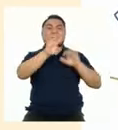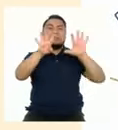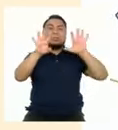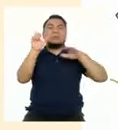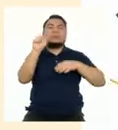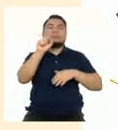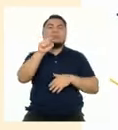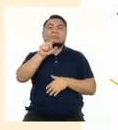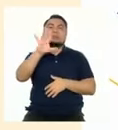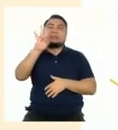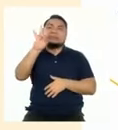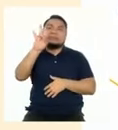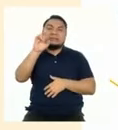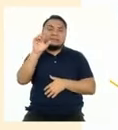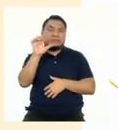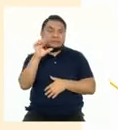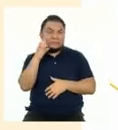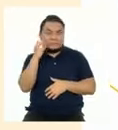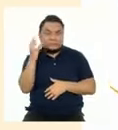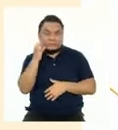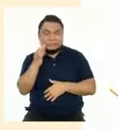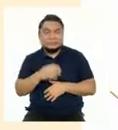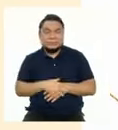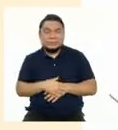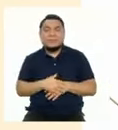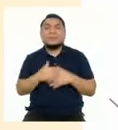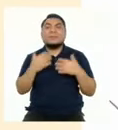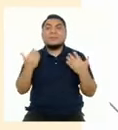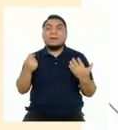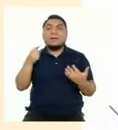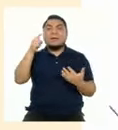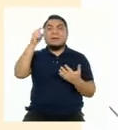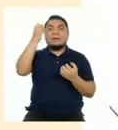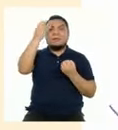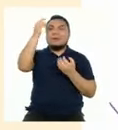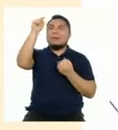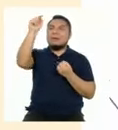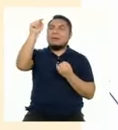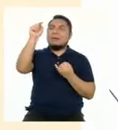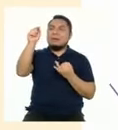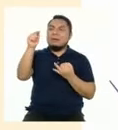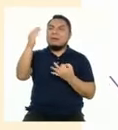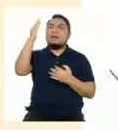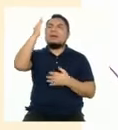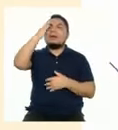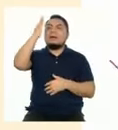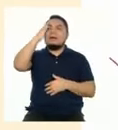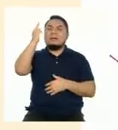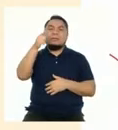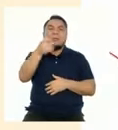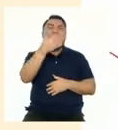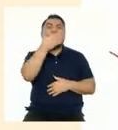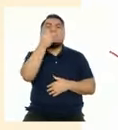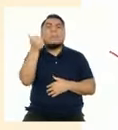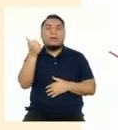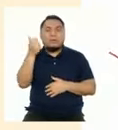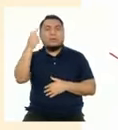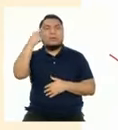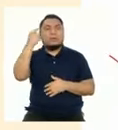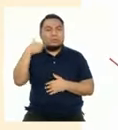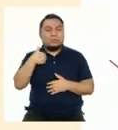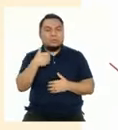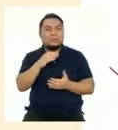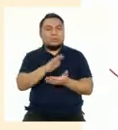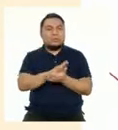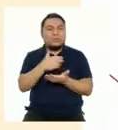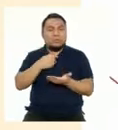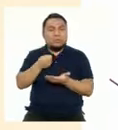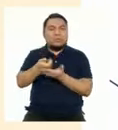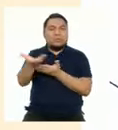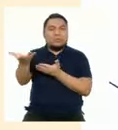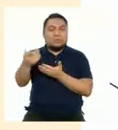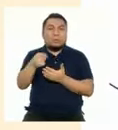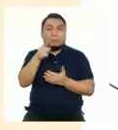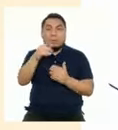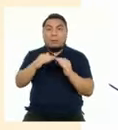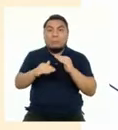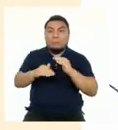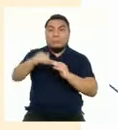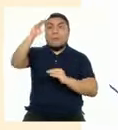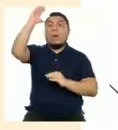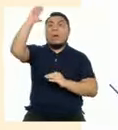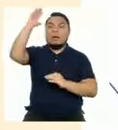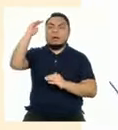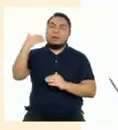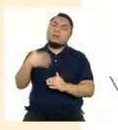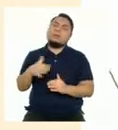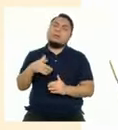soles con 70 céntimos. Entonces, con estos datos haremos un mejor seguimiento de nuestro consumo y